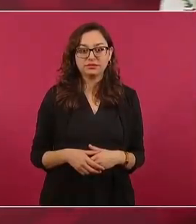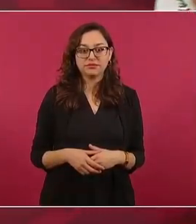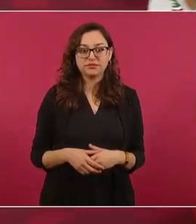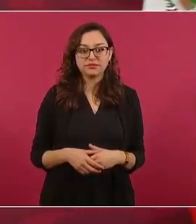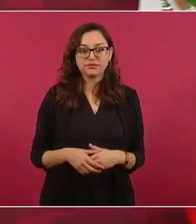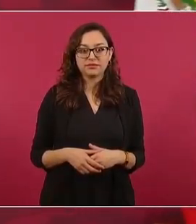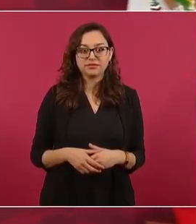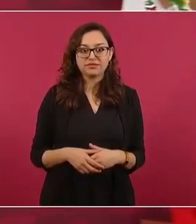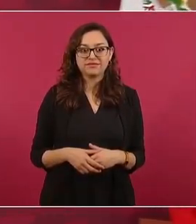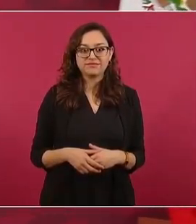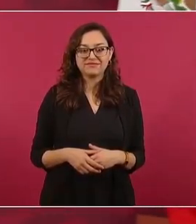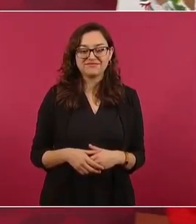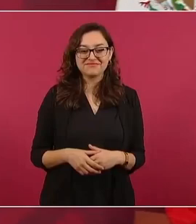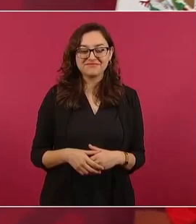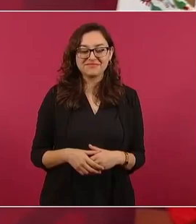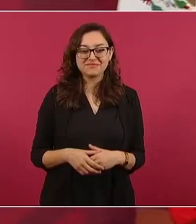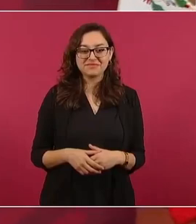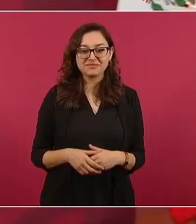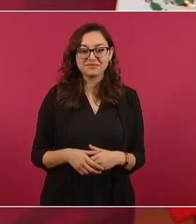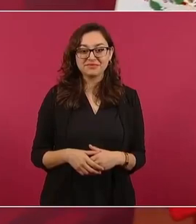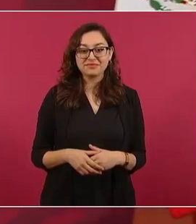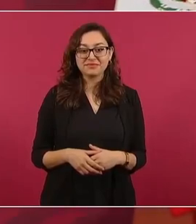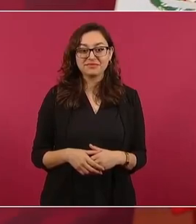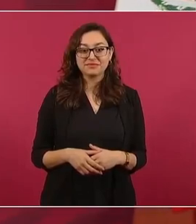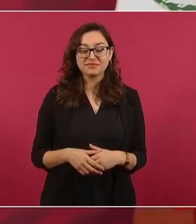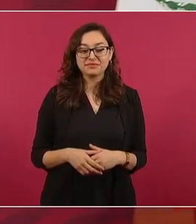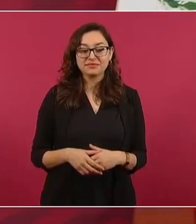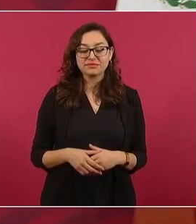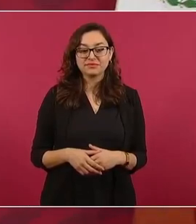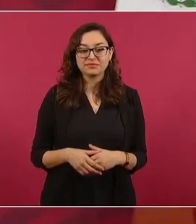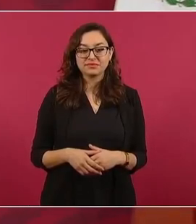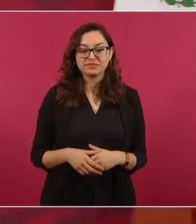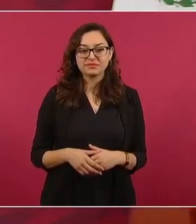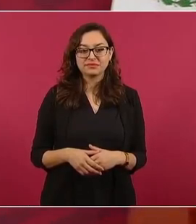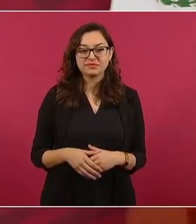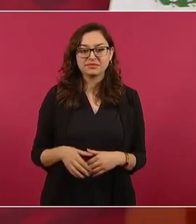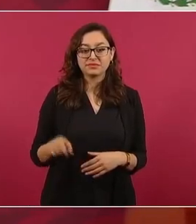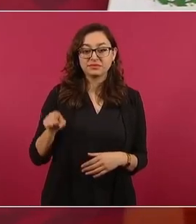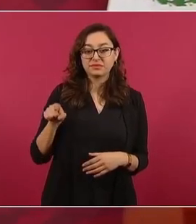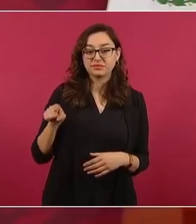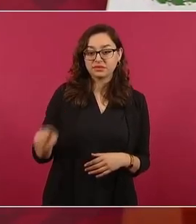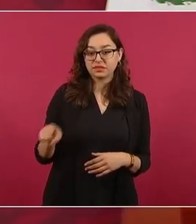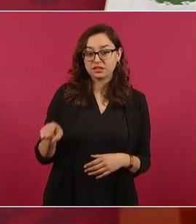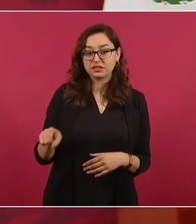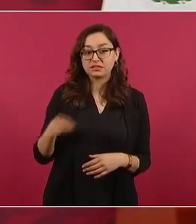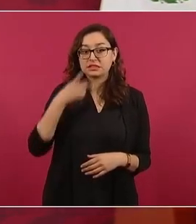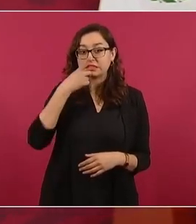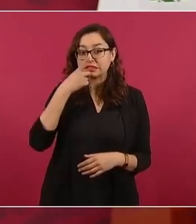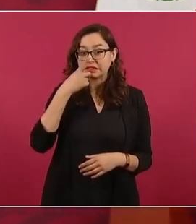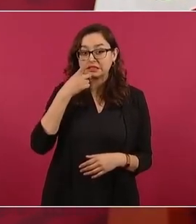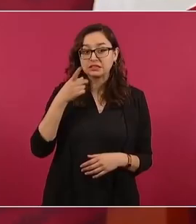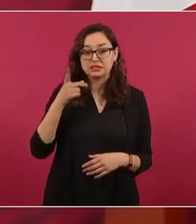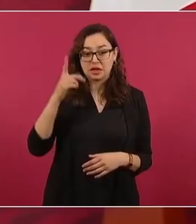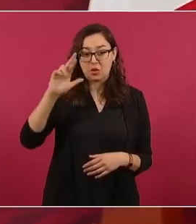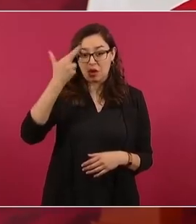que esté libre del pecado que tiene, que arroje la primera piedra.